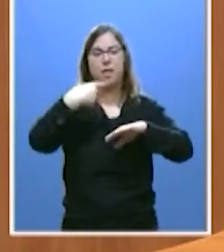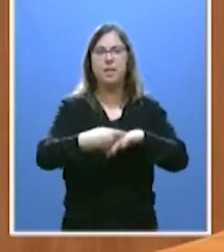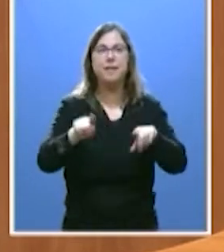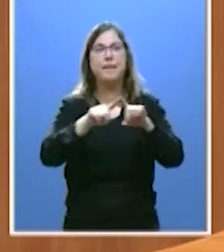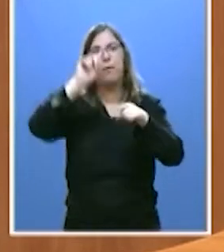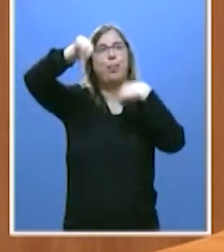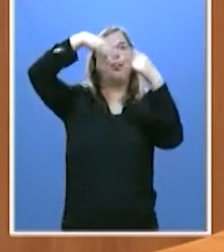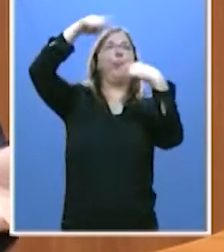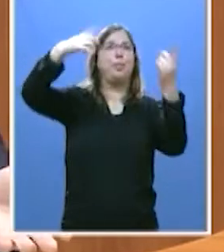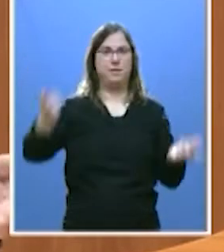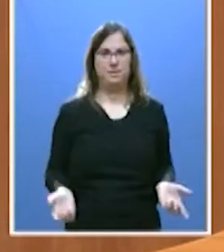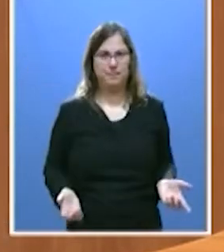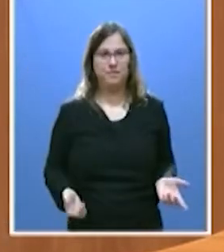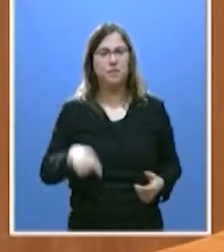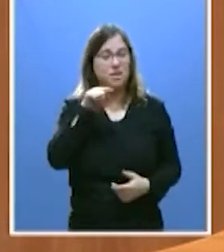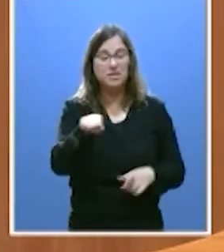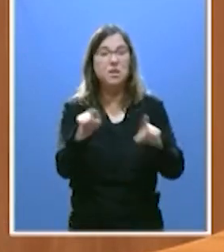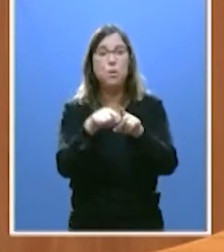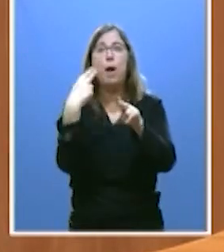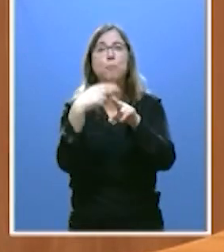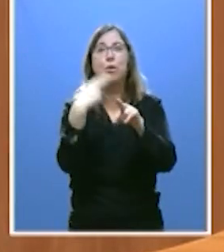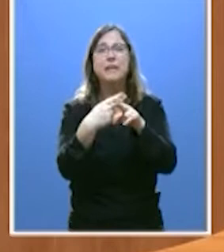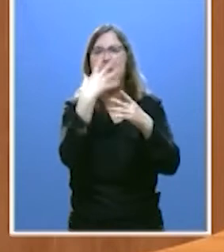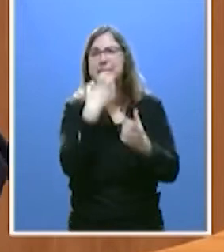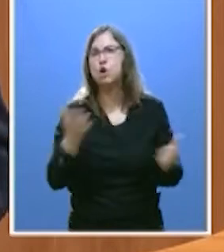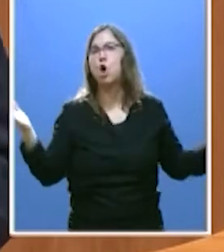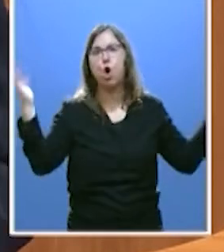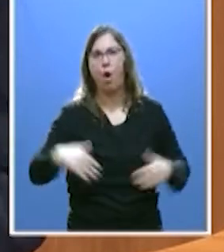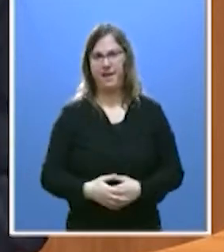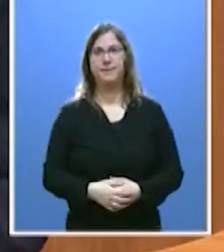piruetas imposibles. En esto han convertido ustedes la política española.